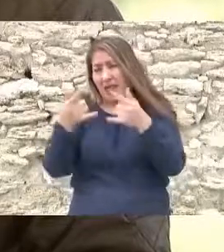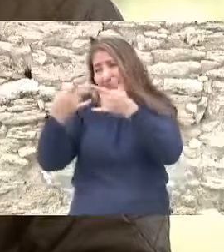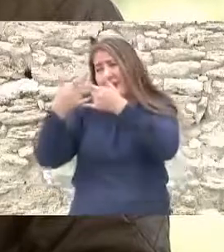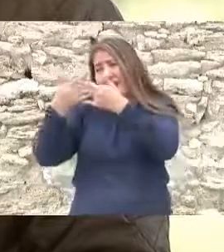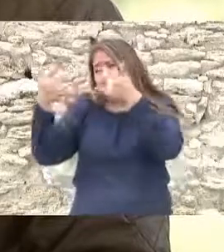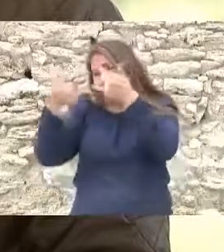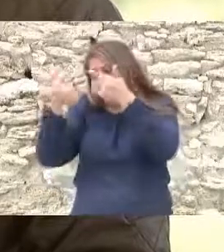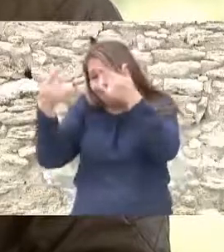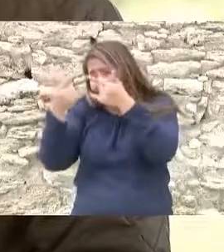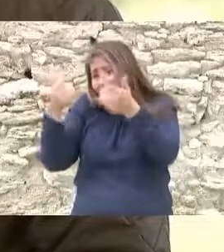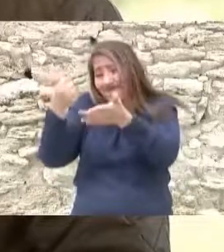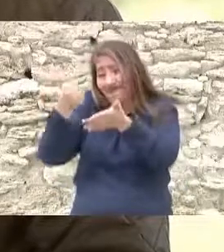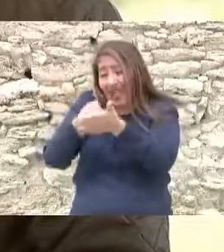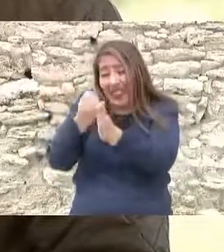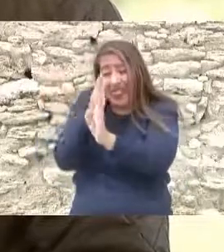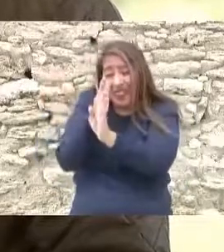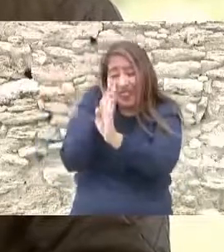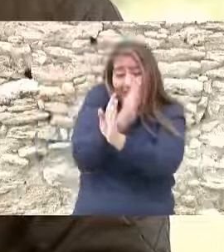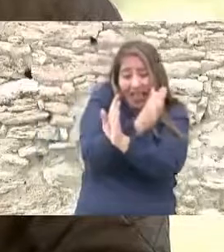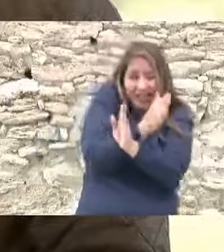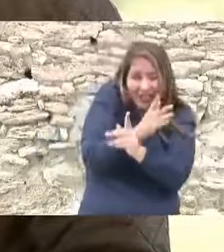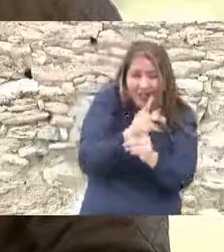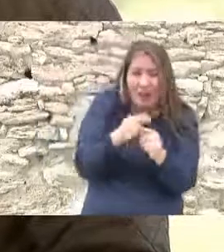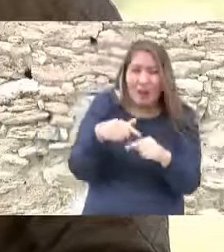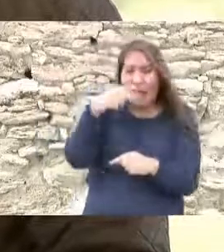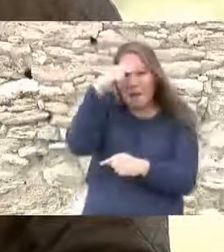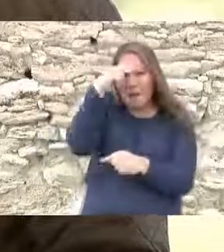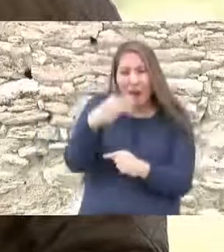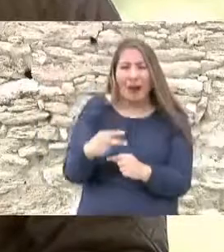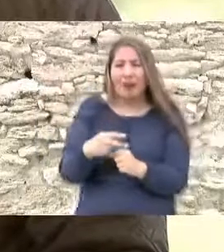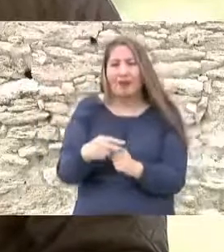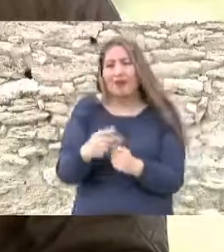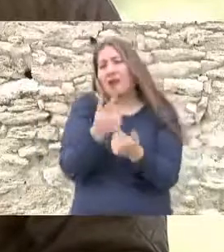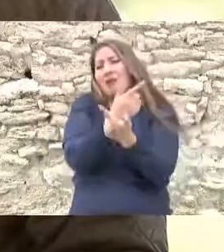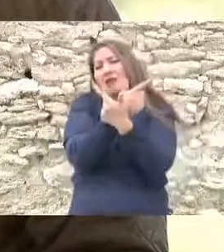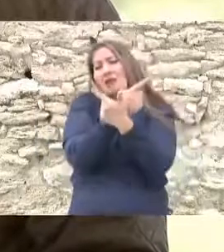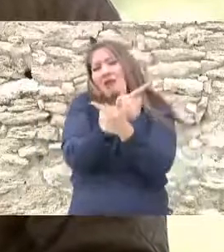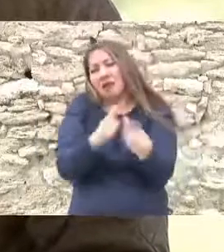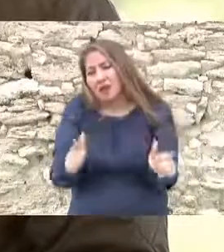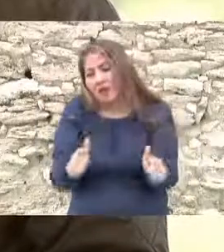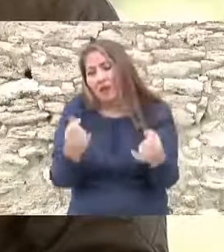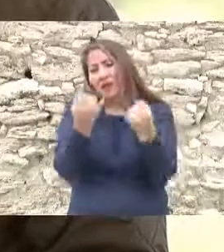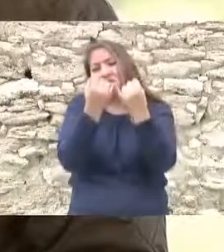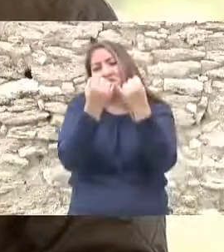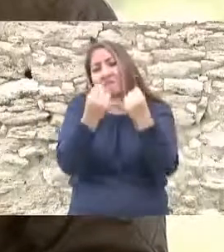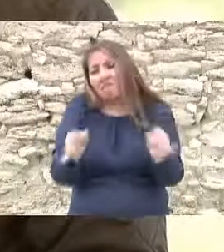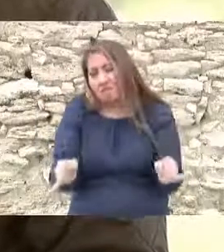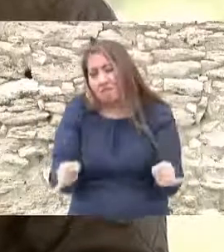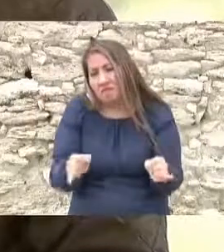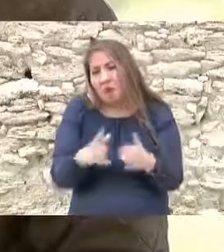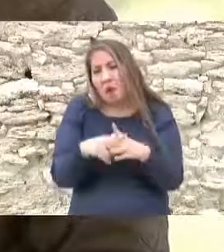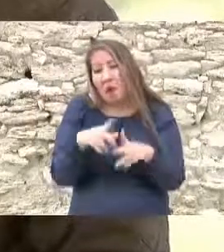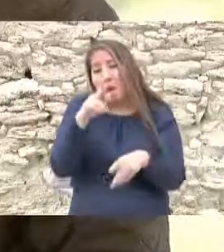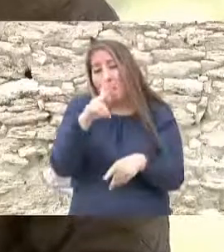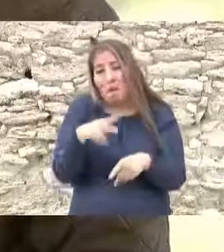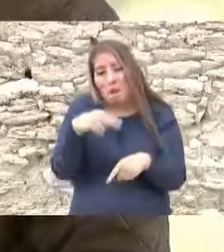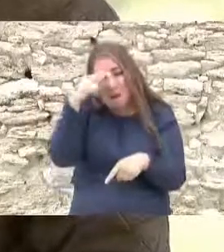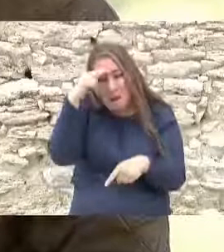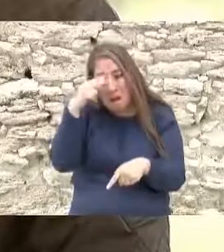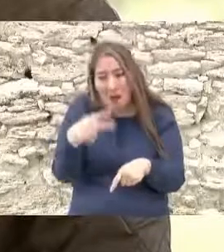antes para que México sea un país libre independiente un país